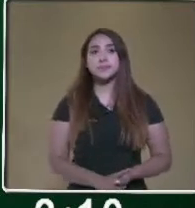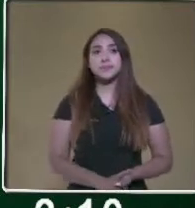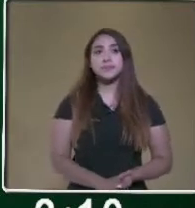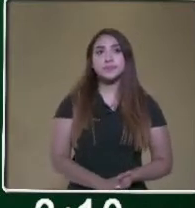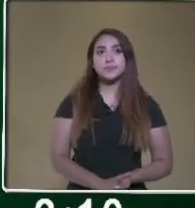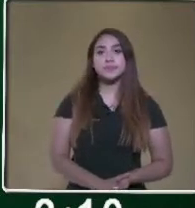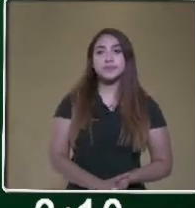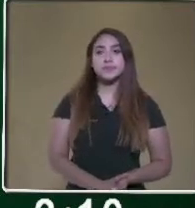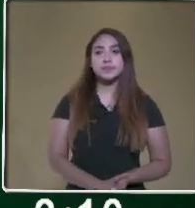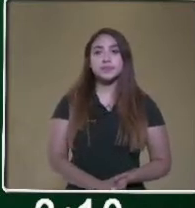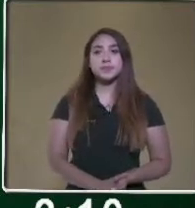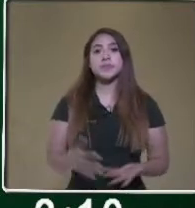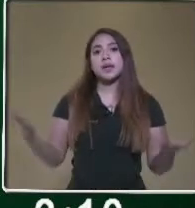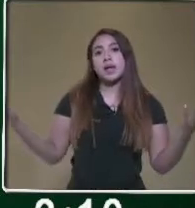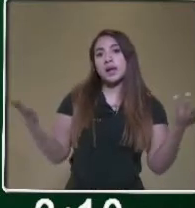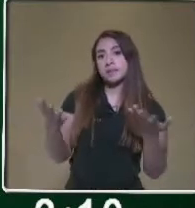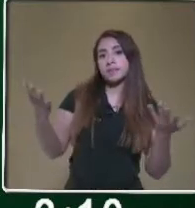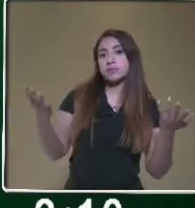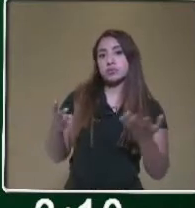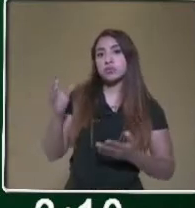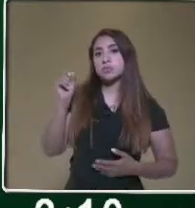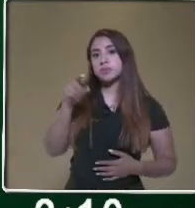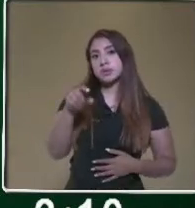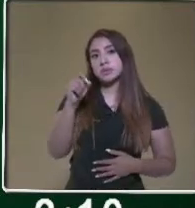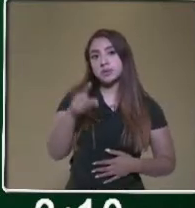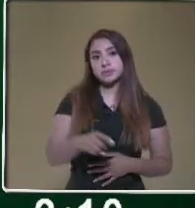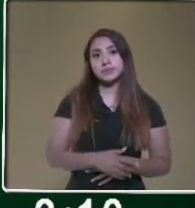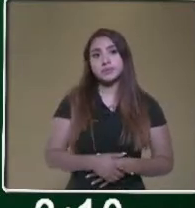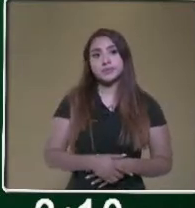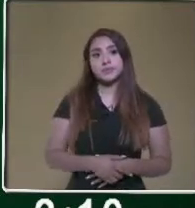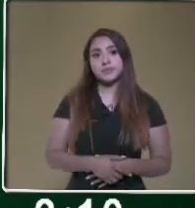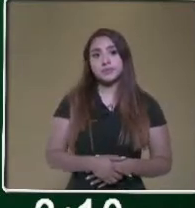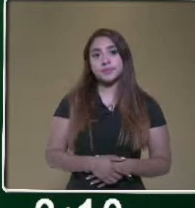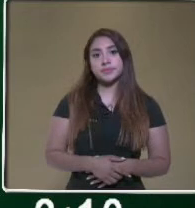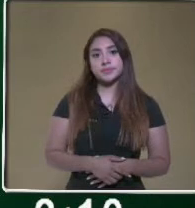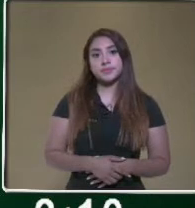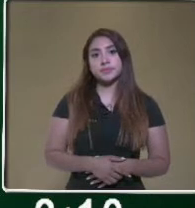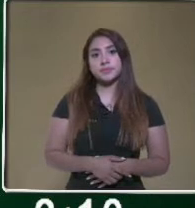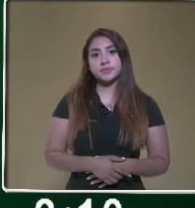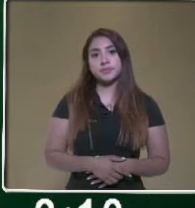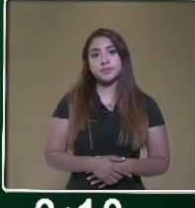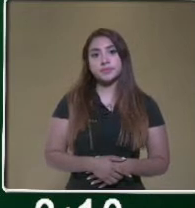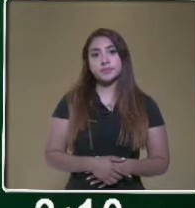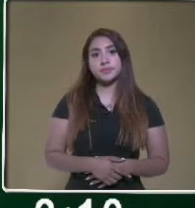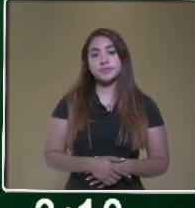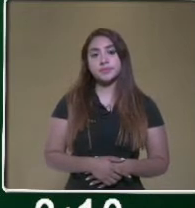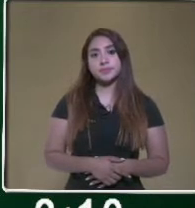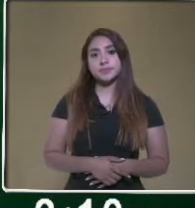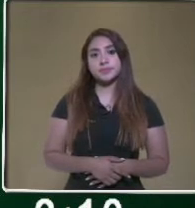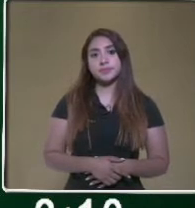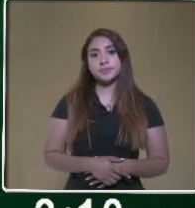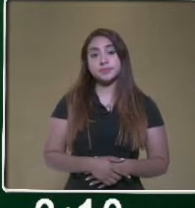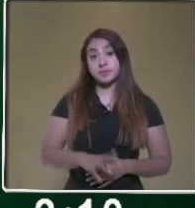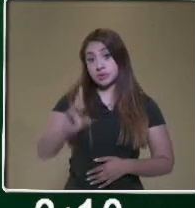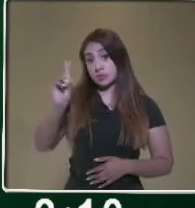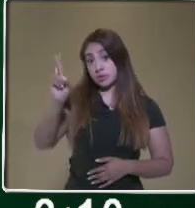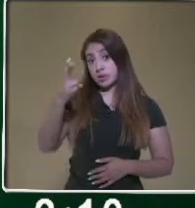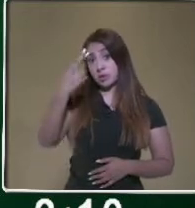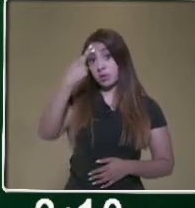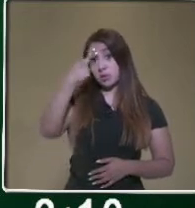Emplearemos la misma estrategia que realizaste en aquella ocasión. Recuerda,